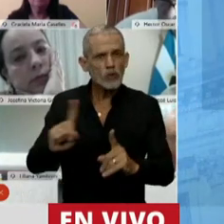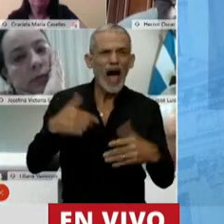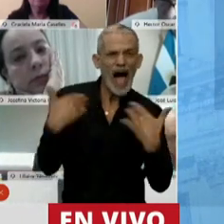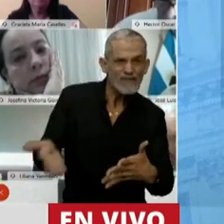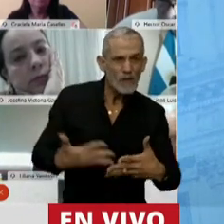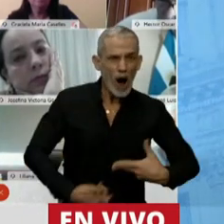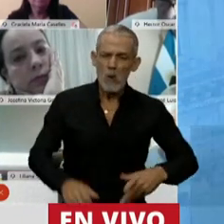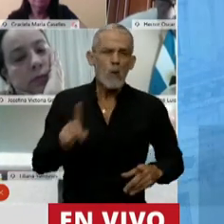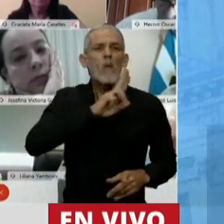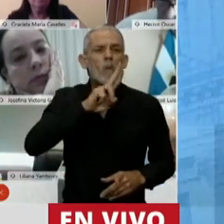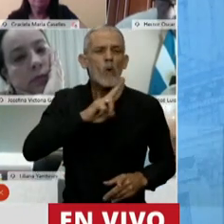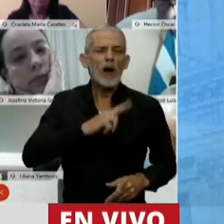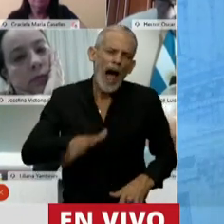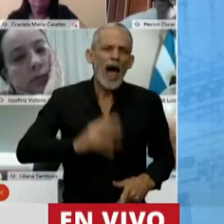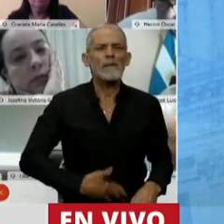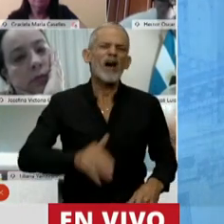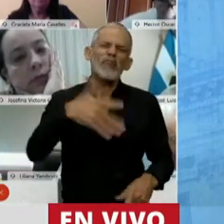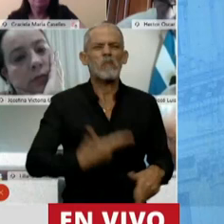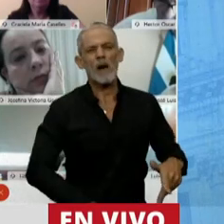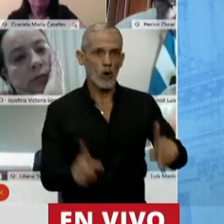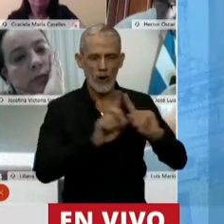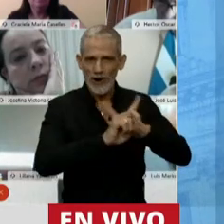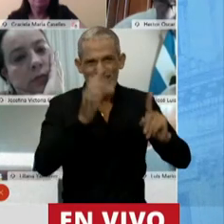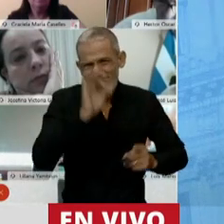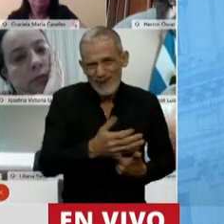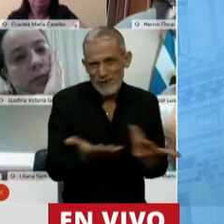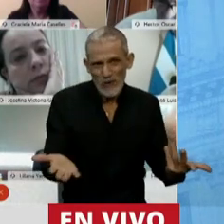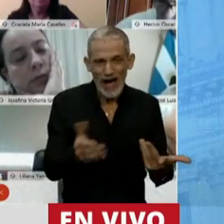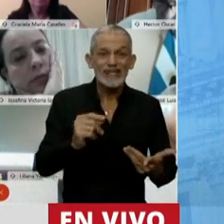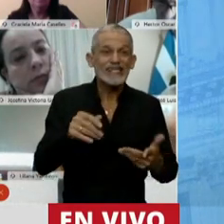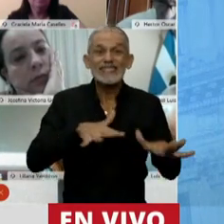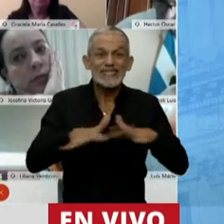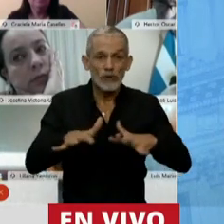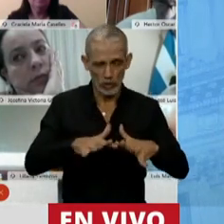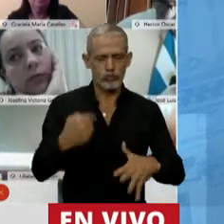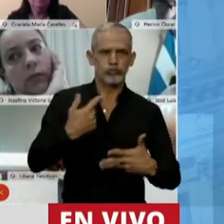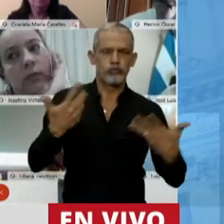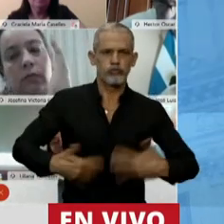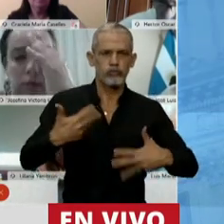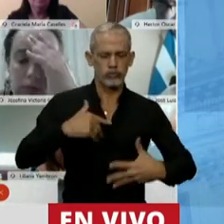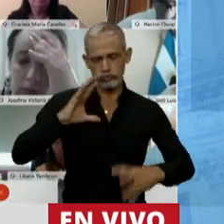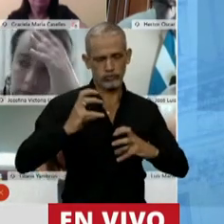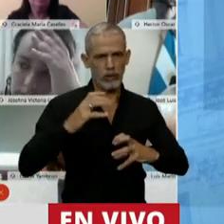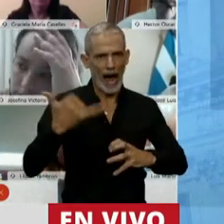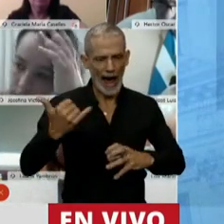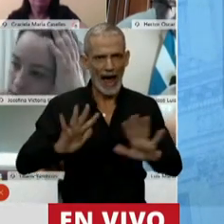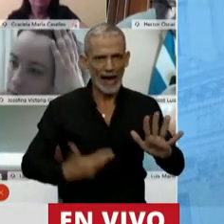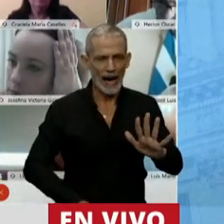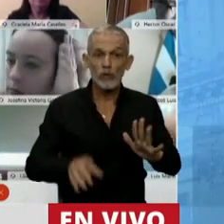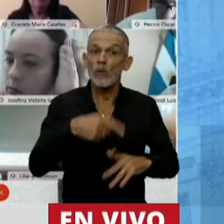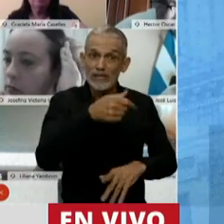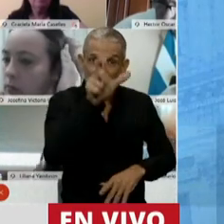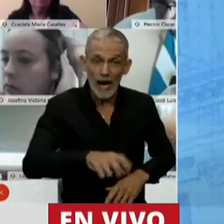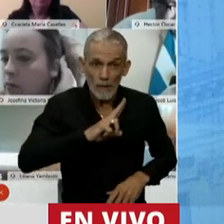aborto. Ninguna mujer se embaraza para abortar. Es una situación absolutamente traumática. Lo único que vamos a hacer es que esa